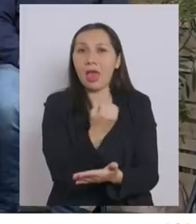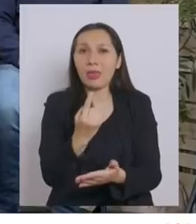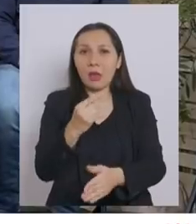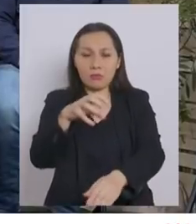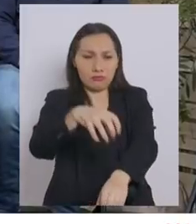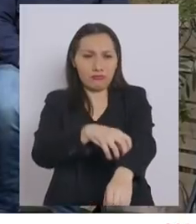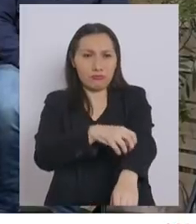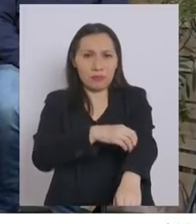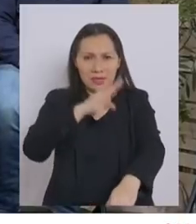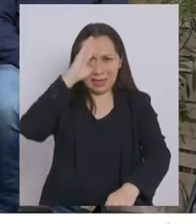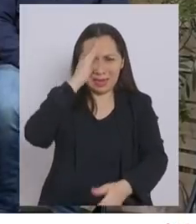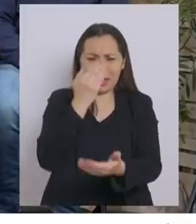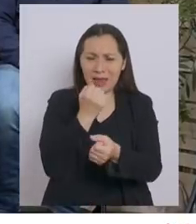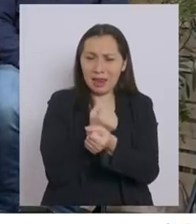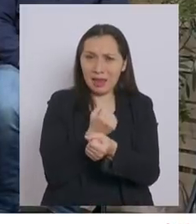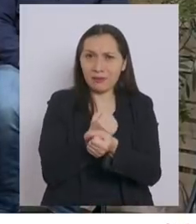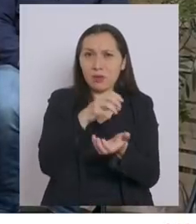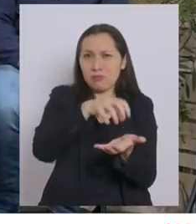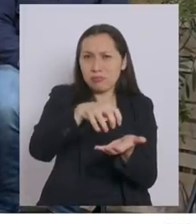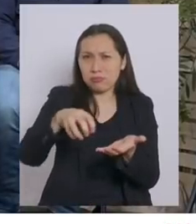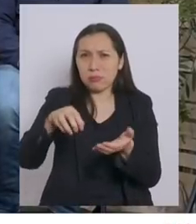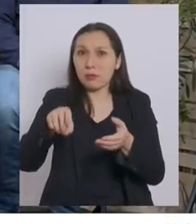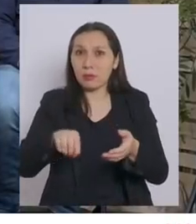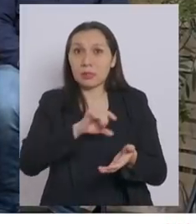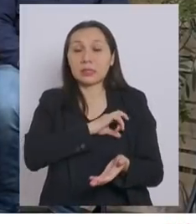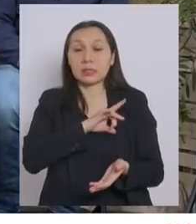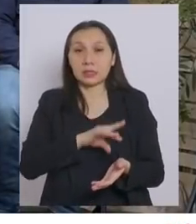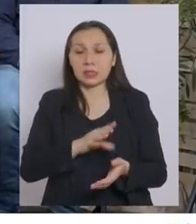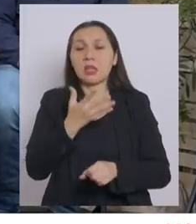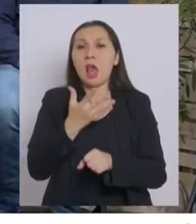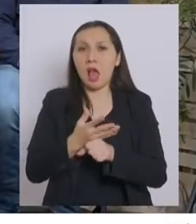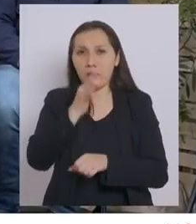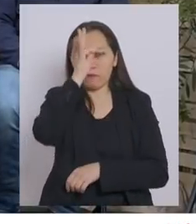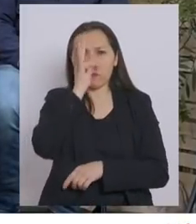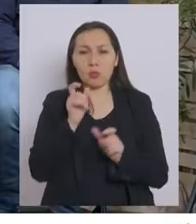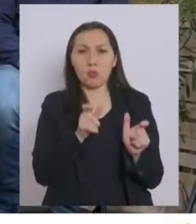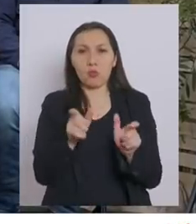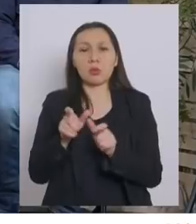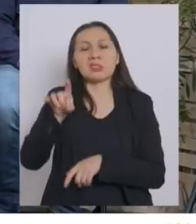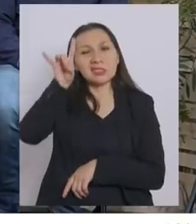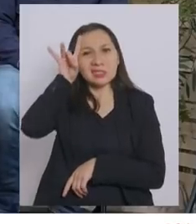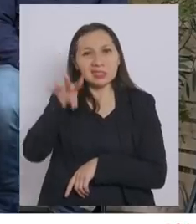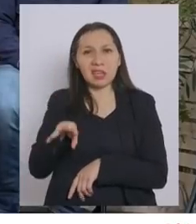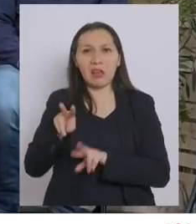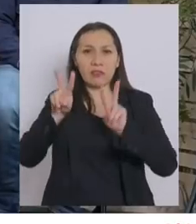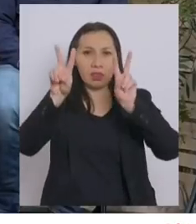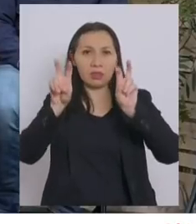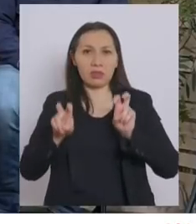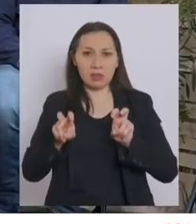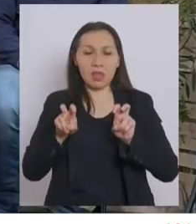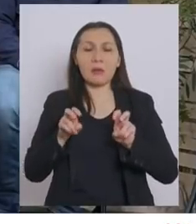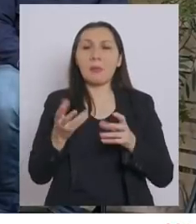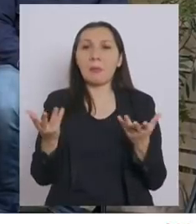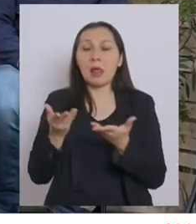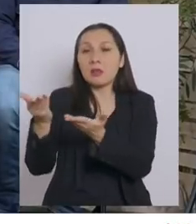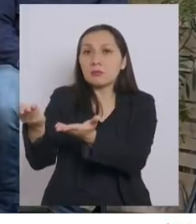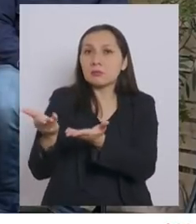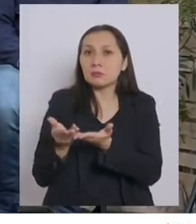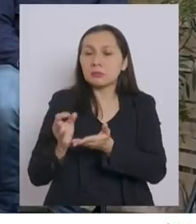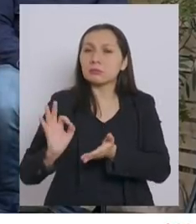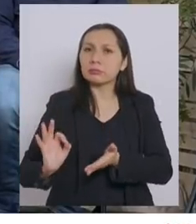comisaría, subcomisaría y tenencia del país haya personal de guardia capacitado en estas materias para recibir